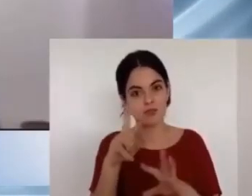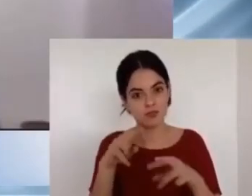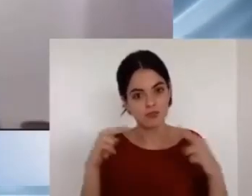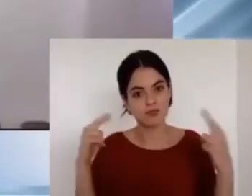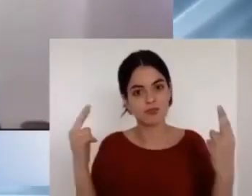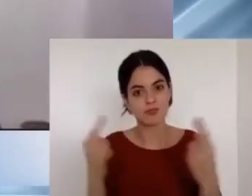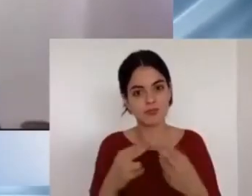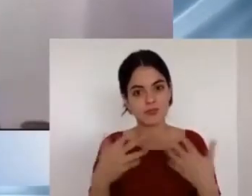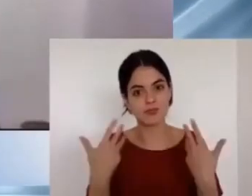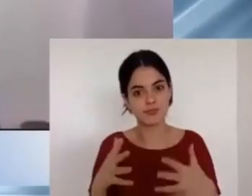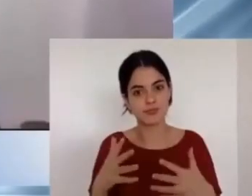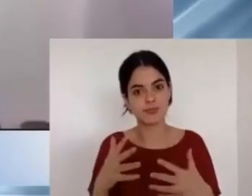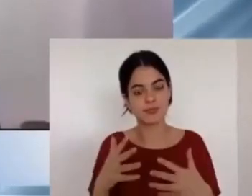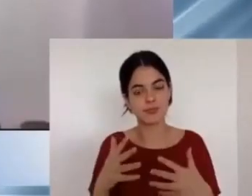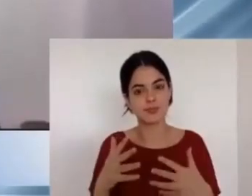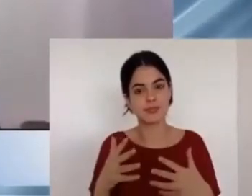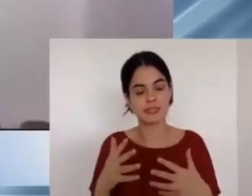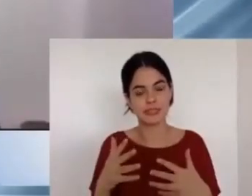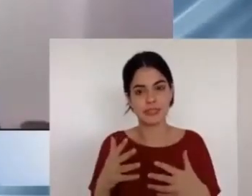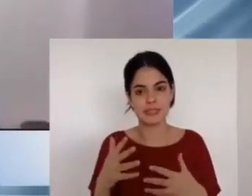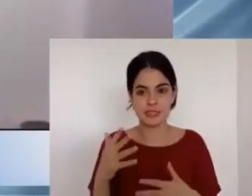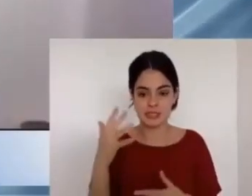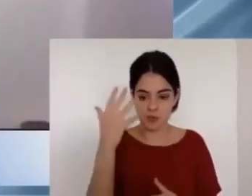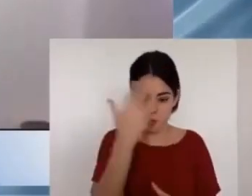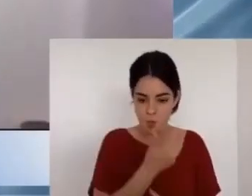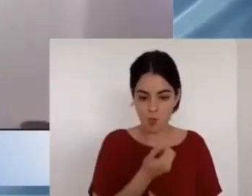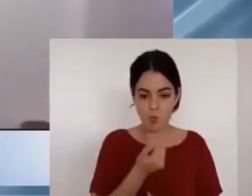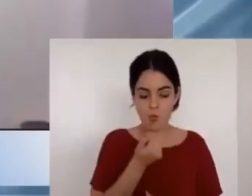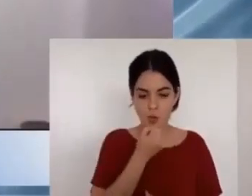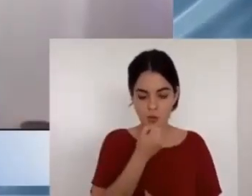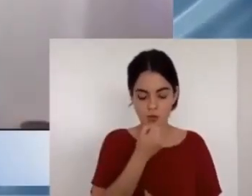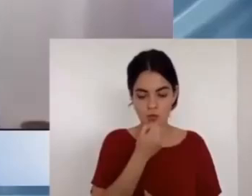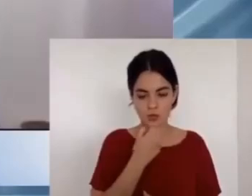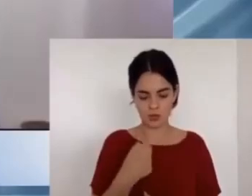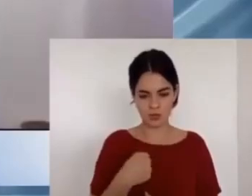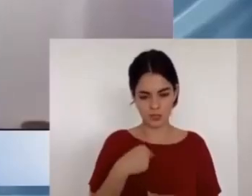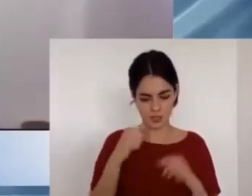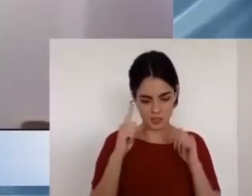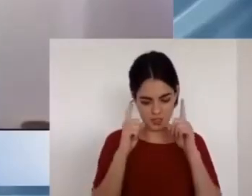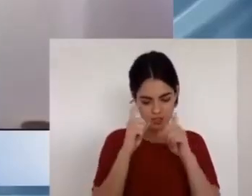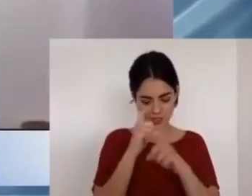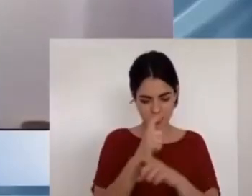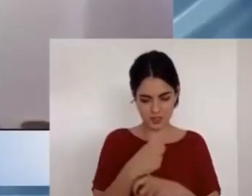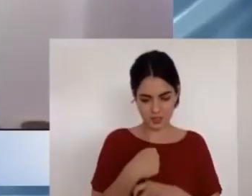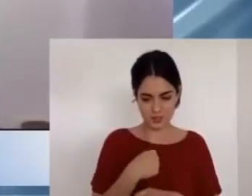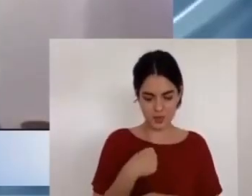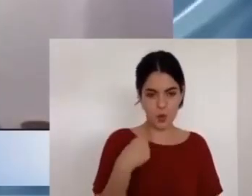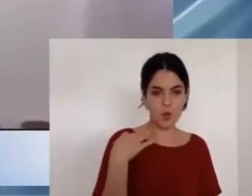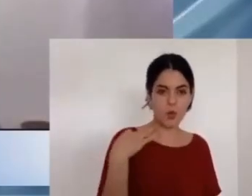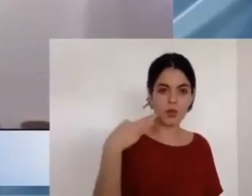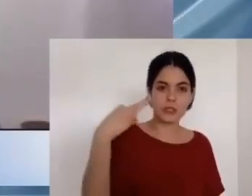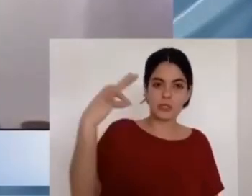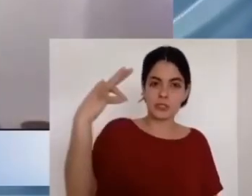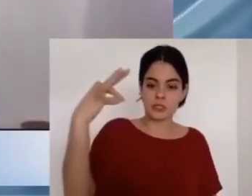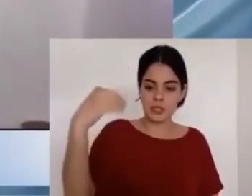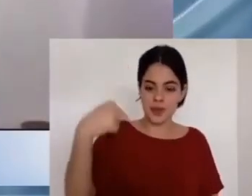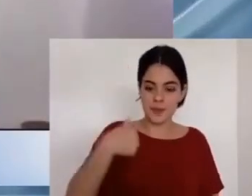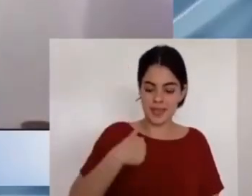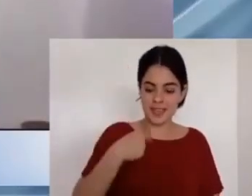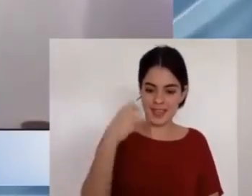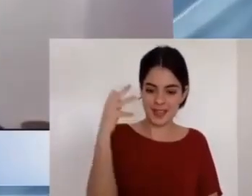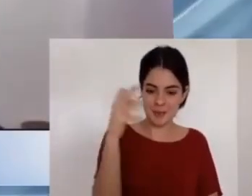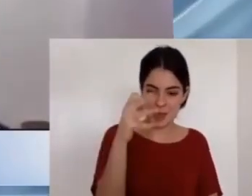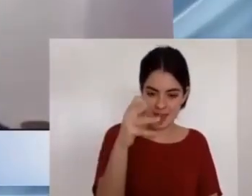puse a uno como instrumento en su mano para exhortar, para consolar, para